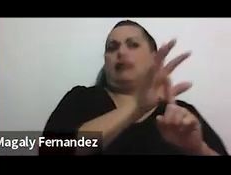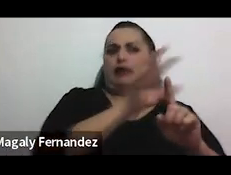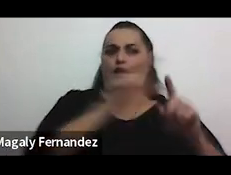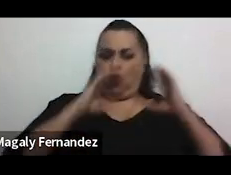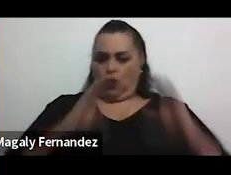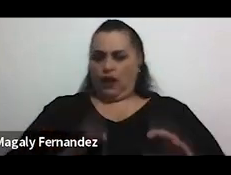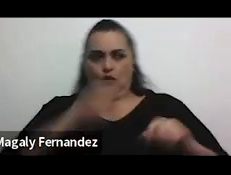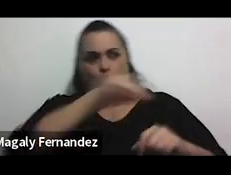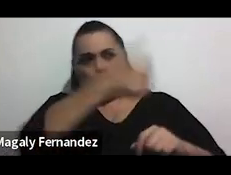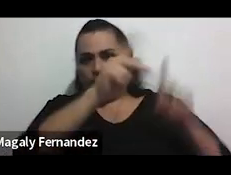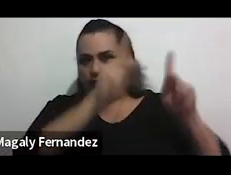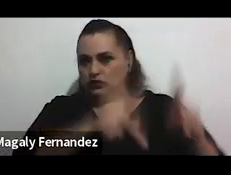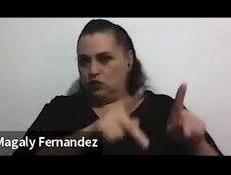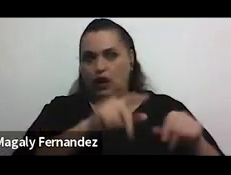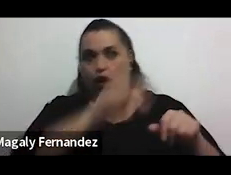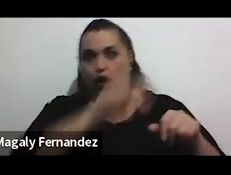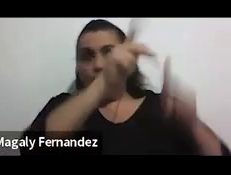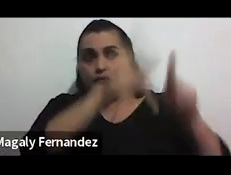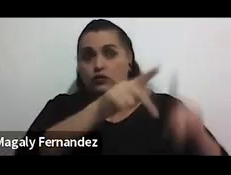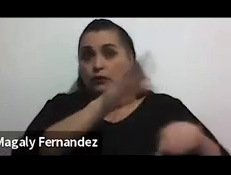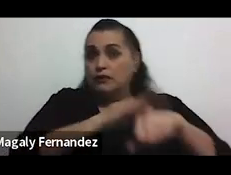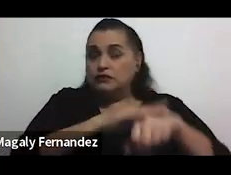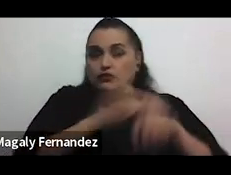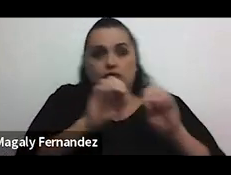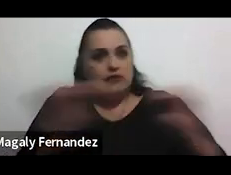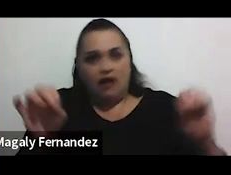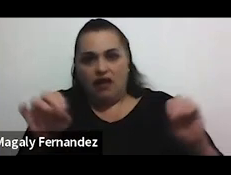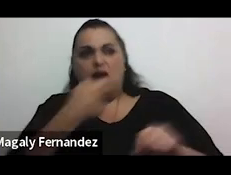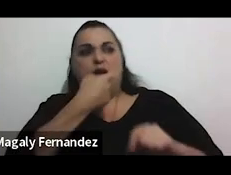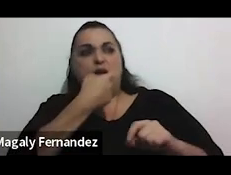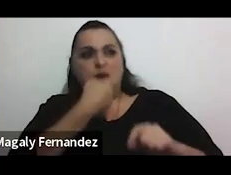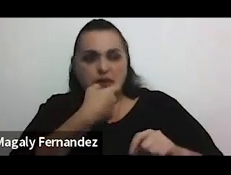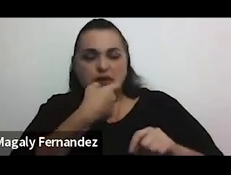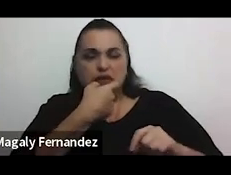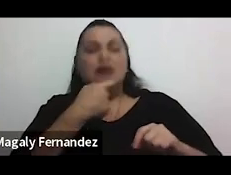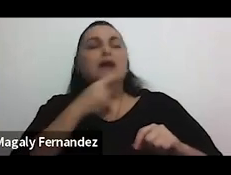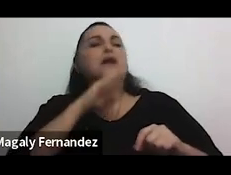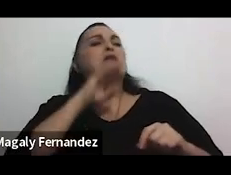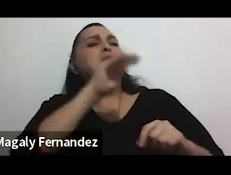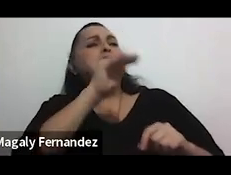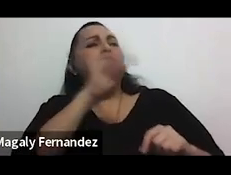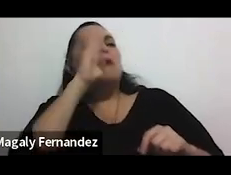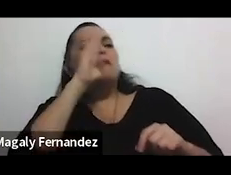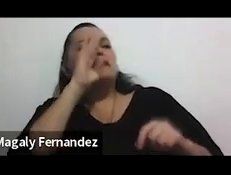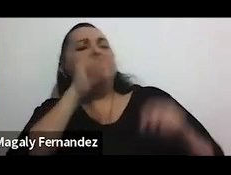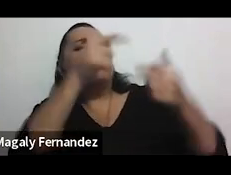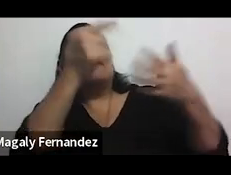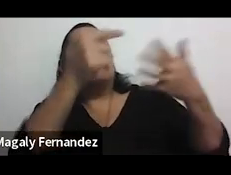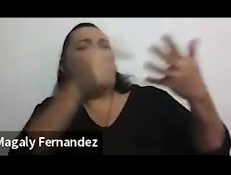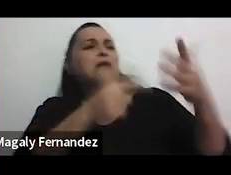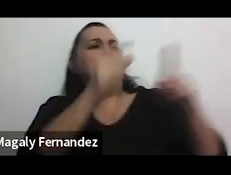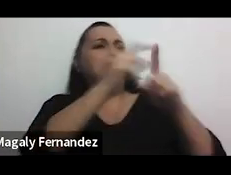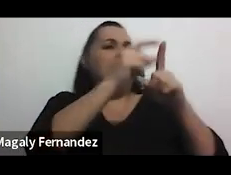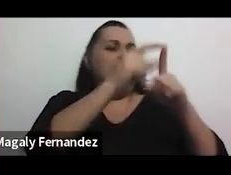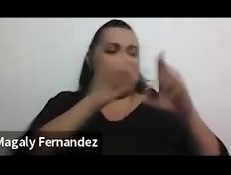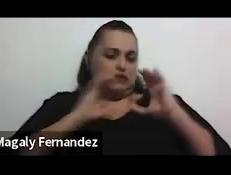No hay un consentimiento para generar esos silbidos, esos piropos, esas palabras en